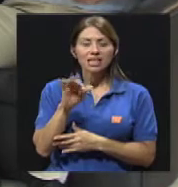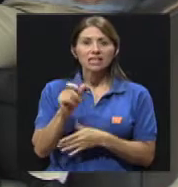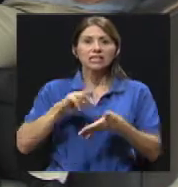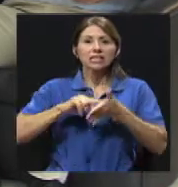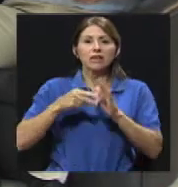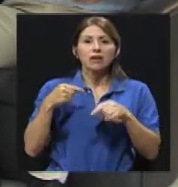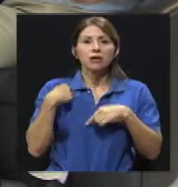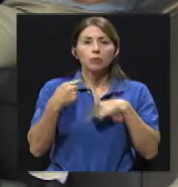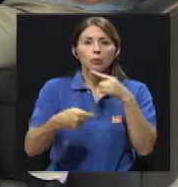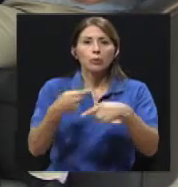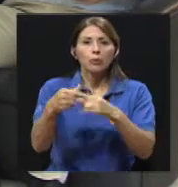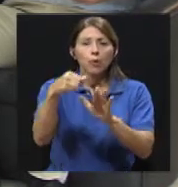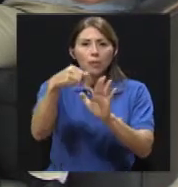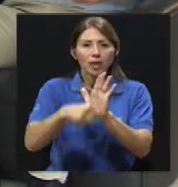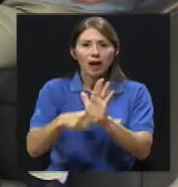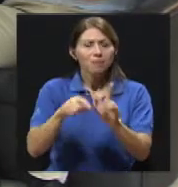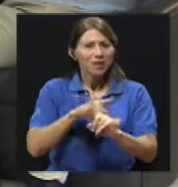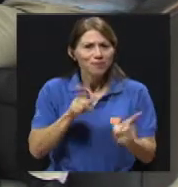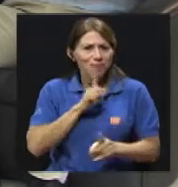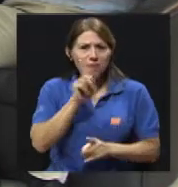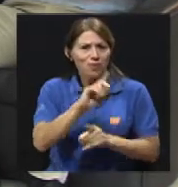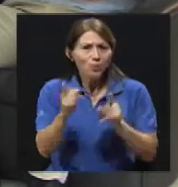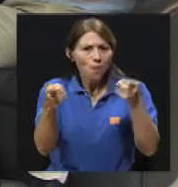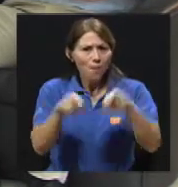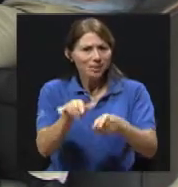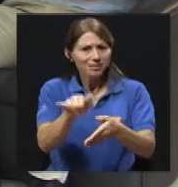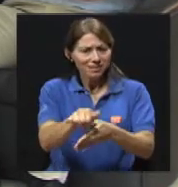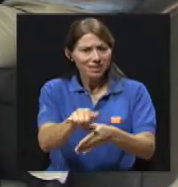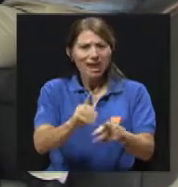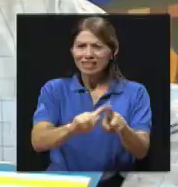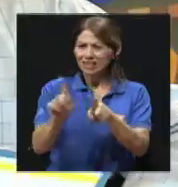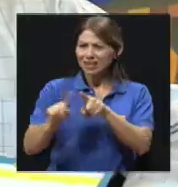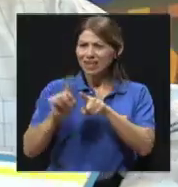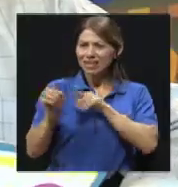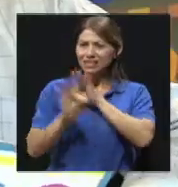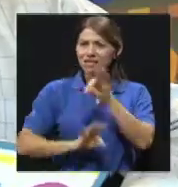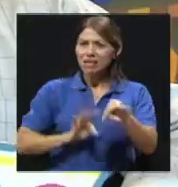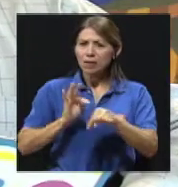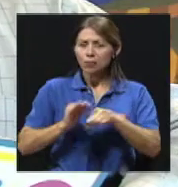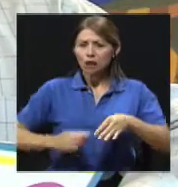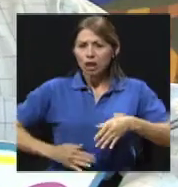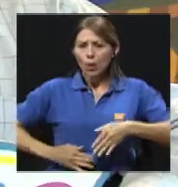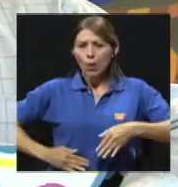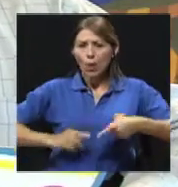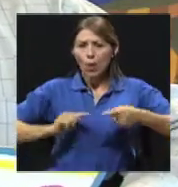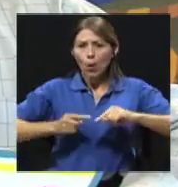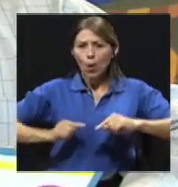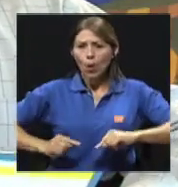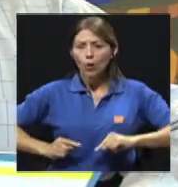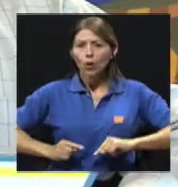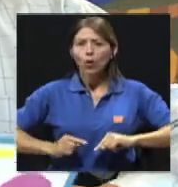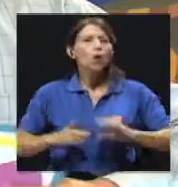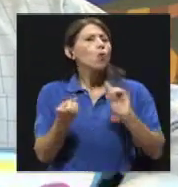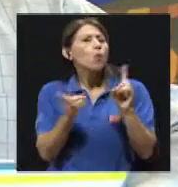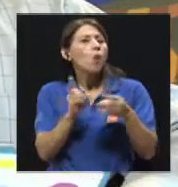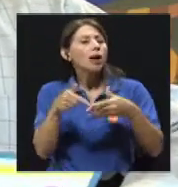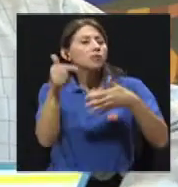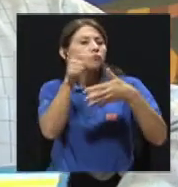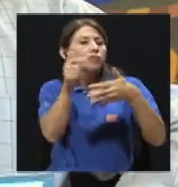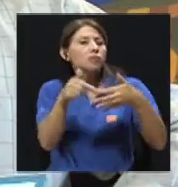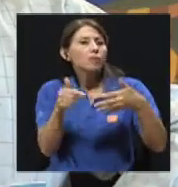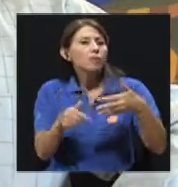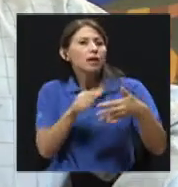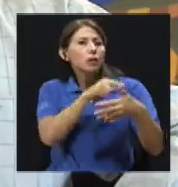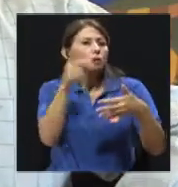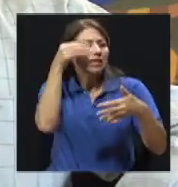realmente pues no es así. Hay otros dolores abdominales. ¿Cuáles son los que más frecuentemente ustedes pues ven o que se les